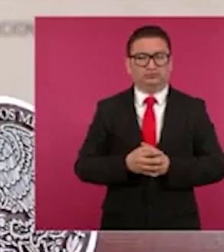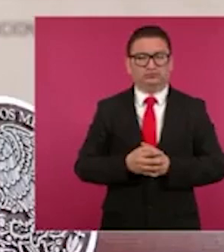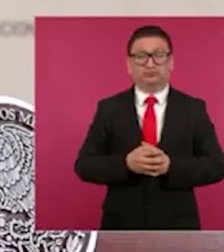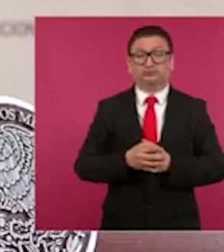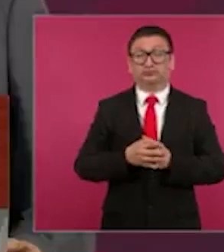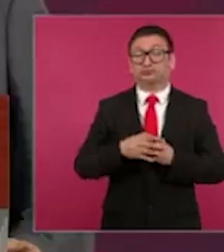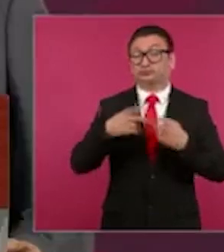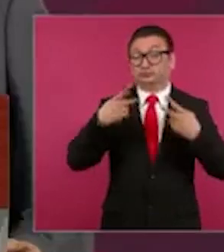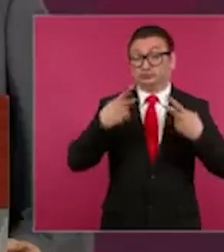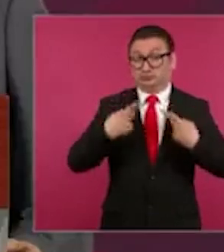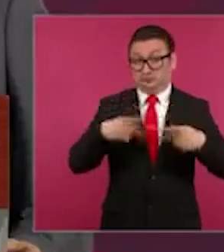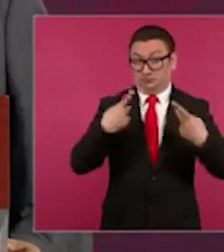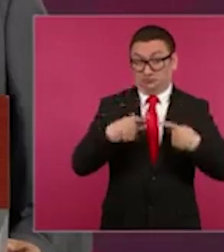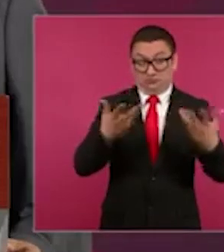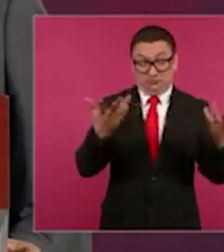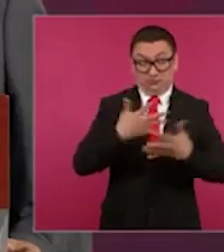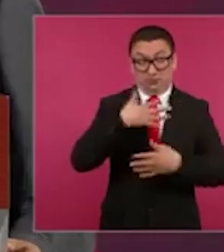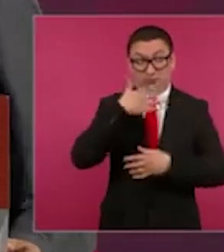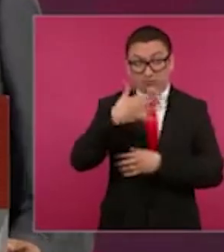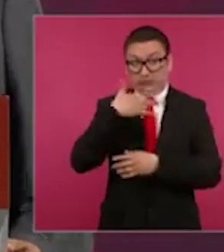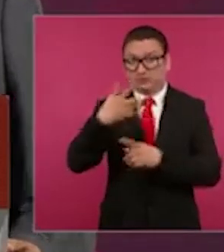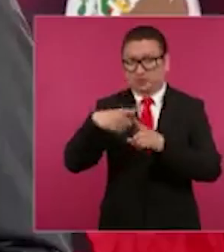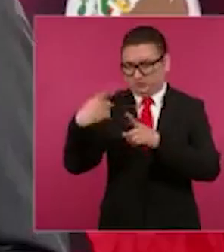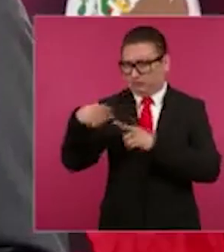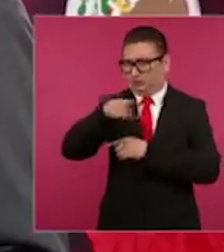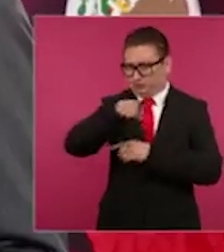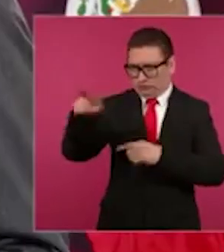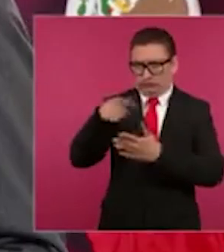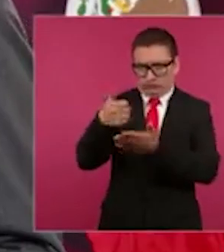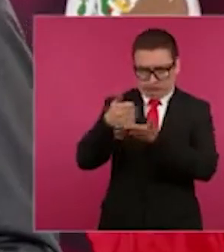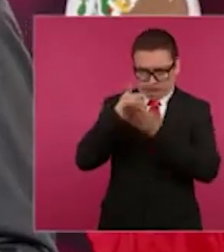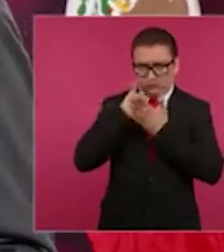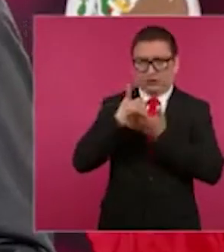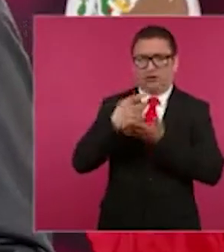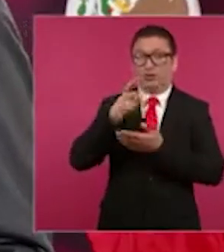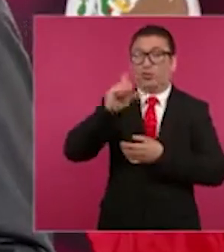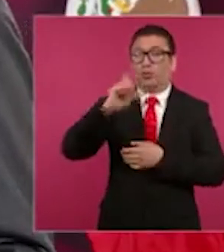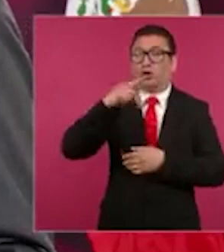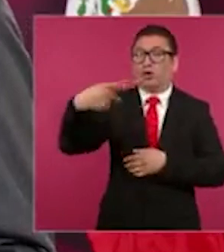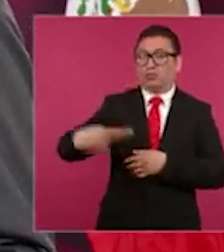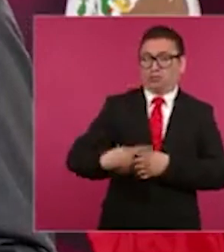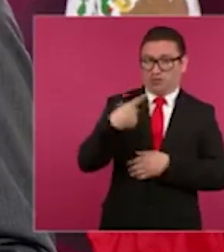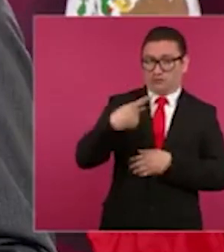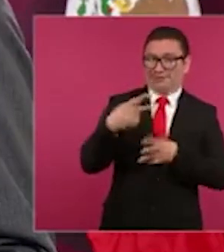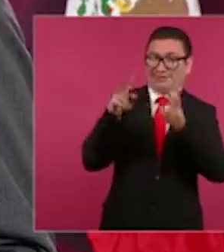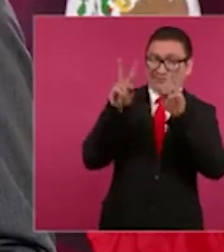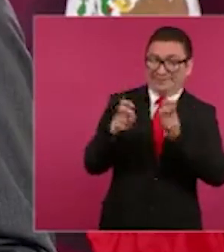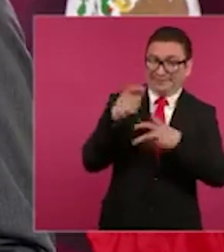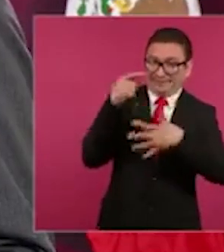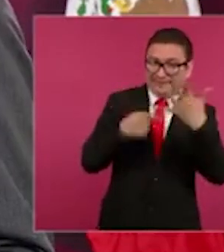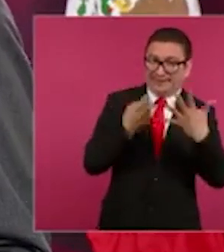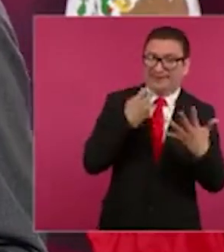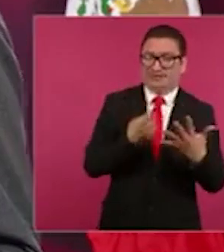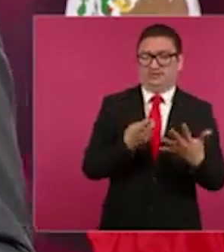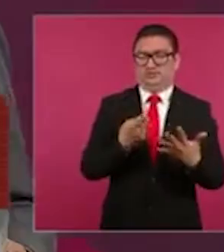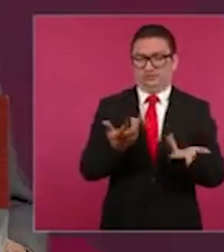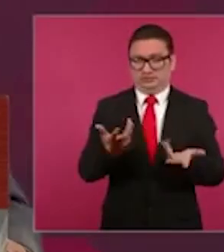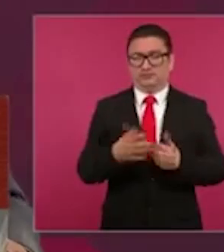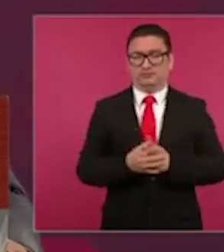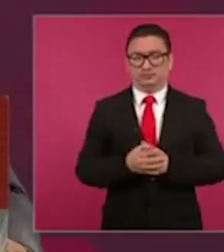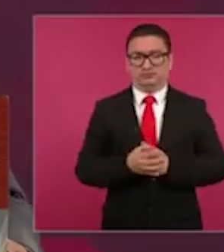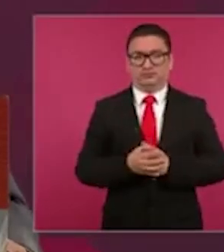corrupción que me ayuden en todo esto para